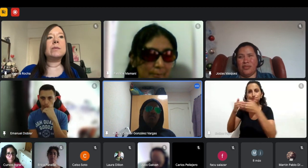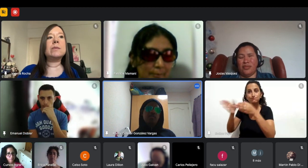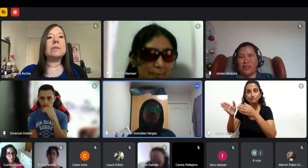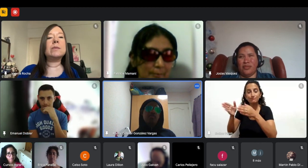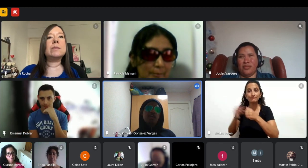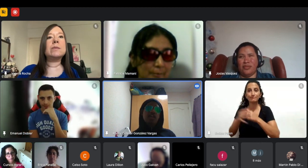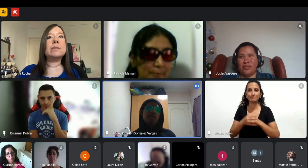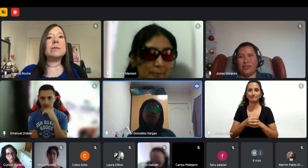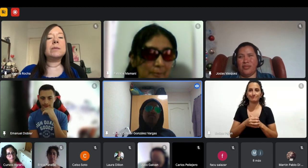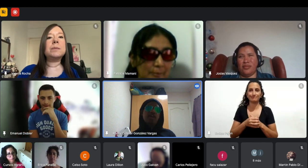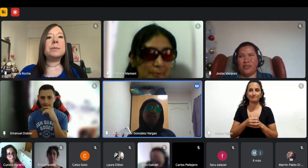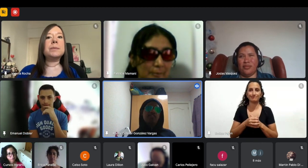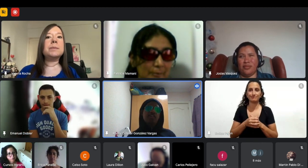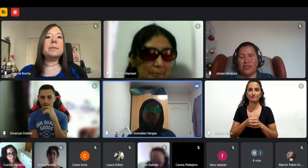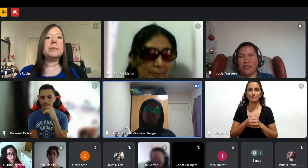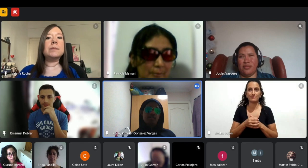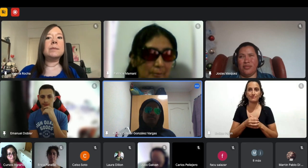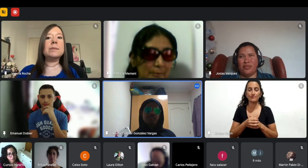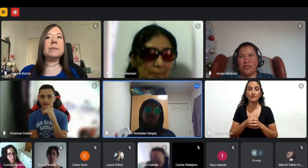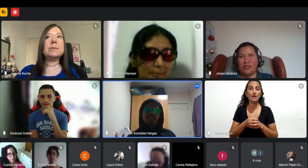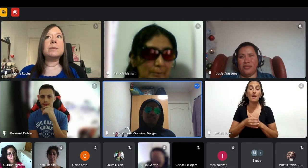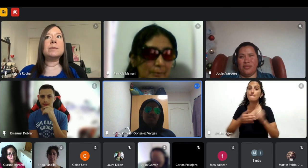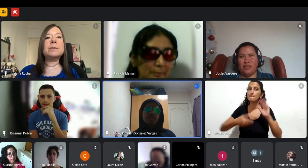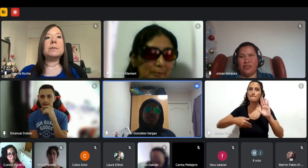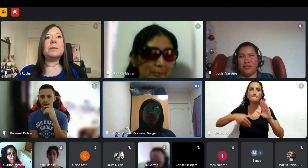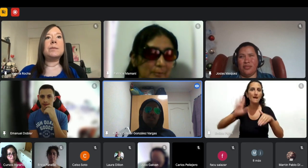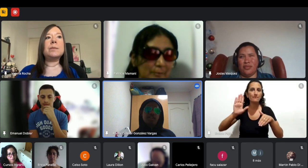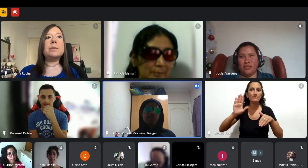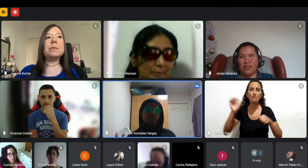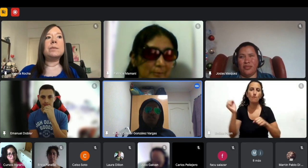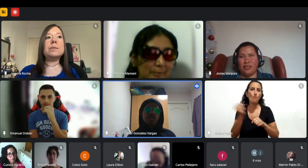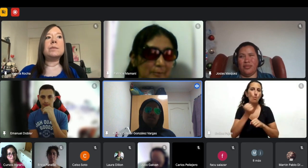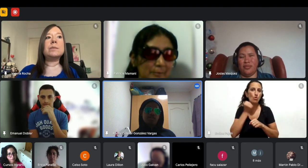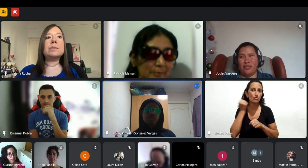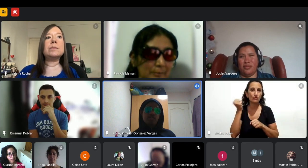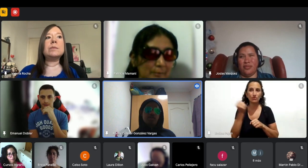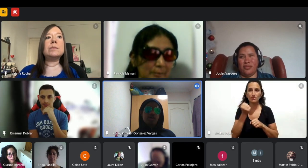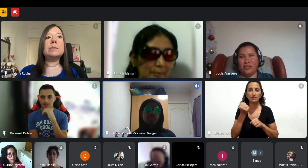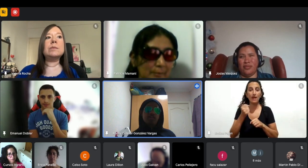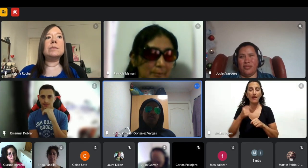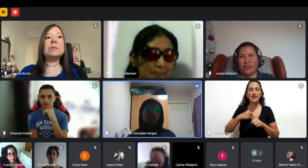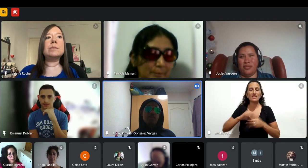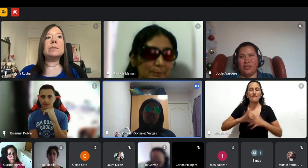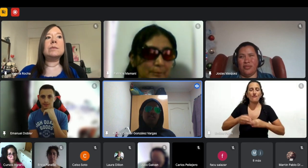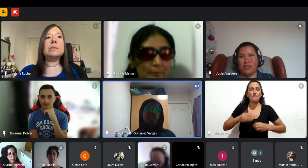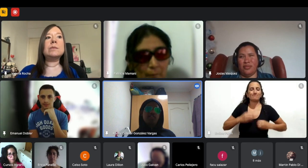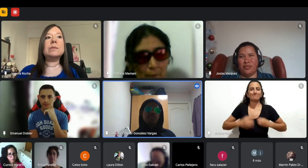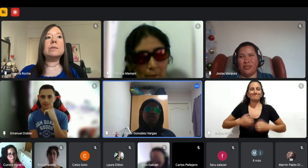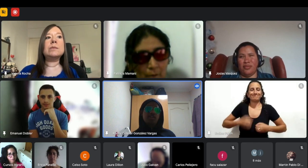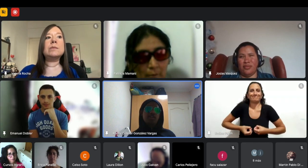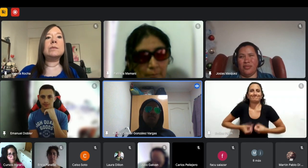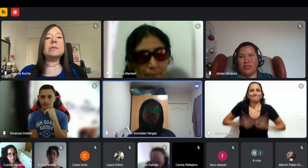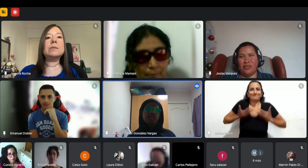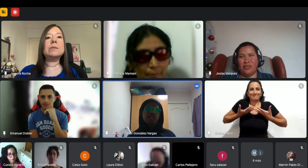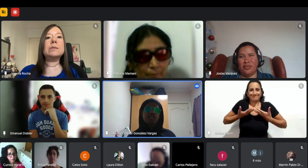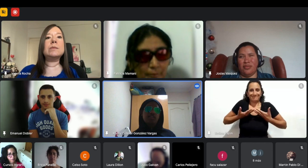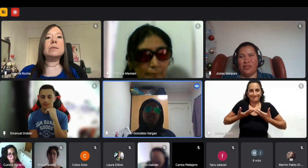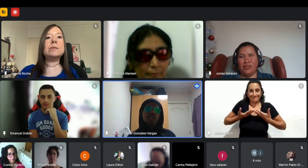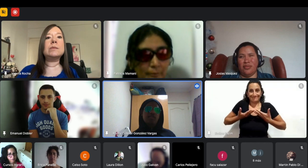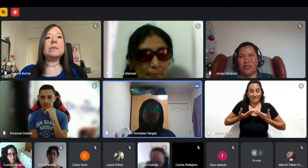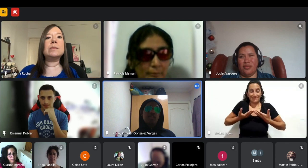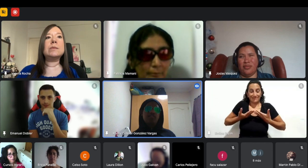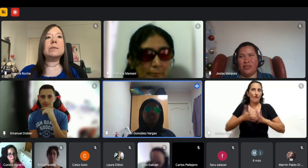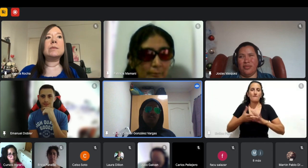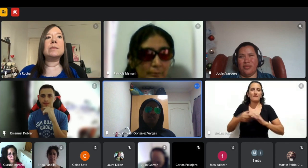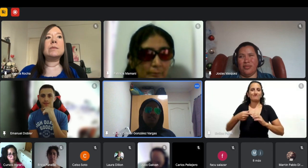o sea la que más me hace y me levanta la autoestima o la autoestima una de ellas prácticamente que